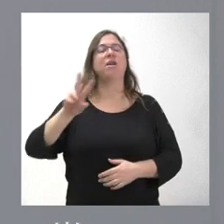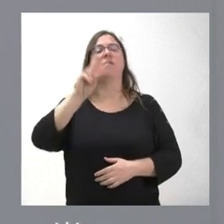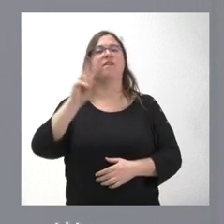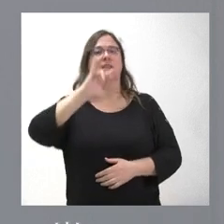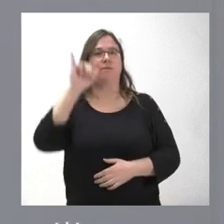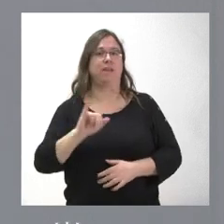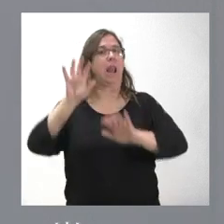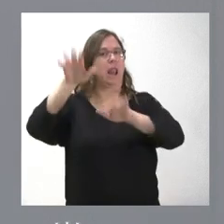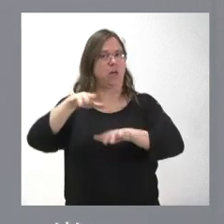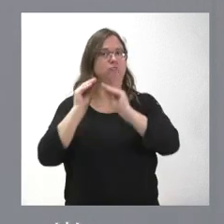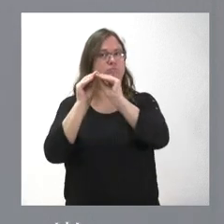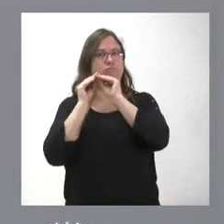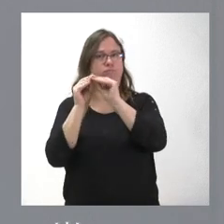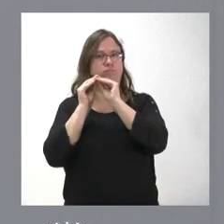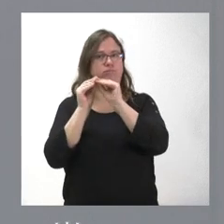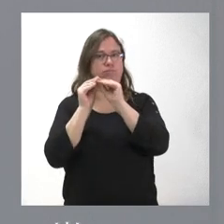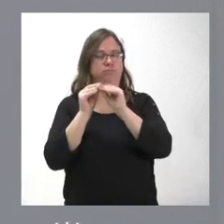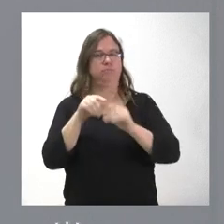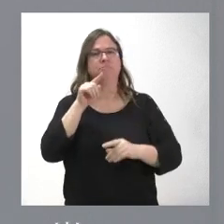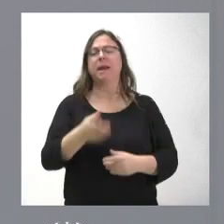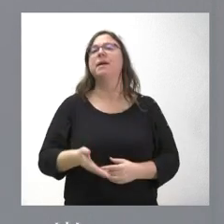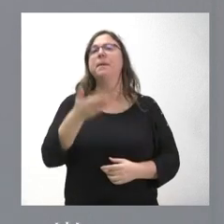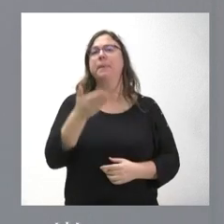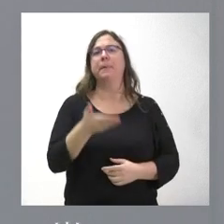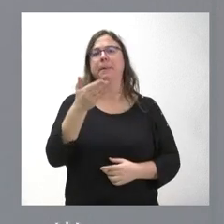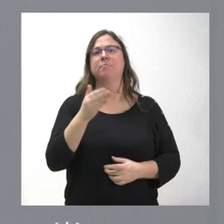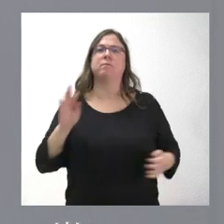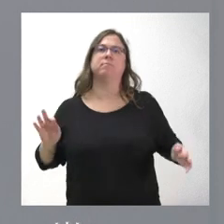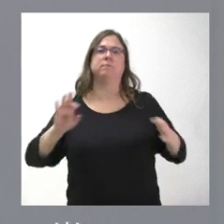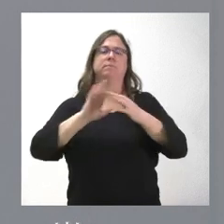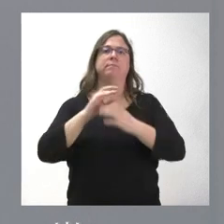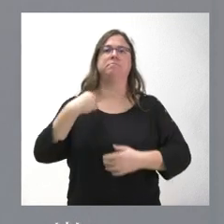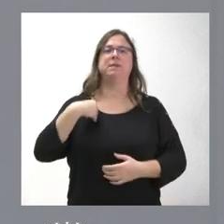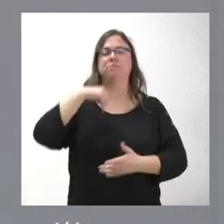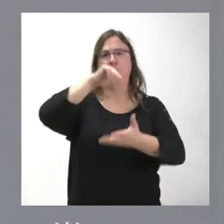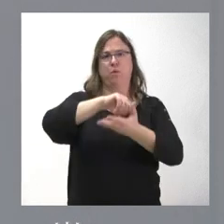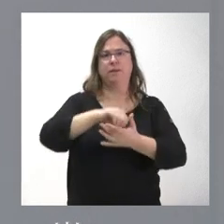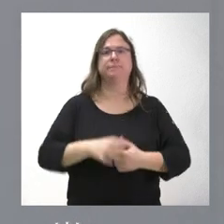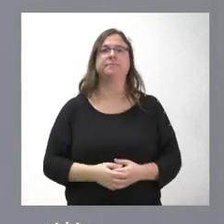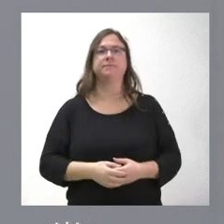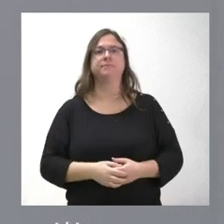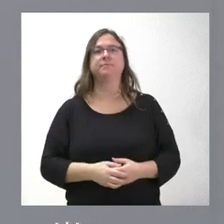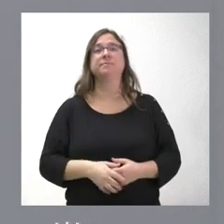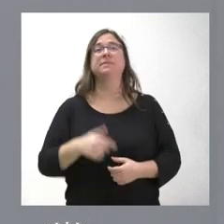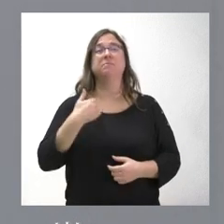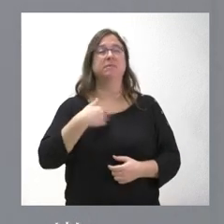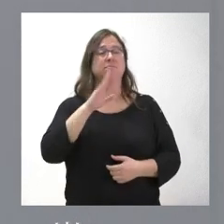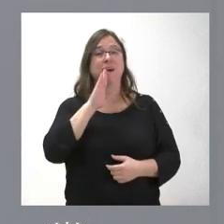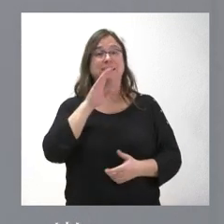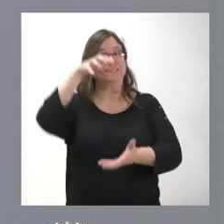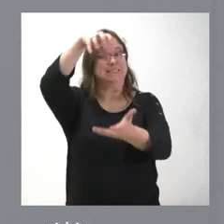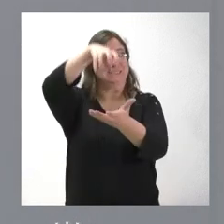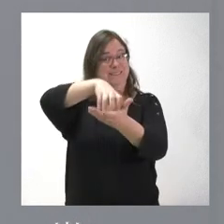León. Es una actuación importante también en relación con esta ciudad, que además, como les he señalado, es la sede